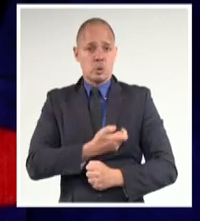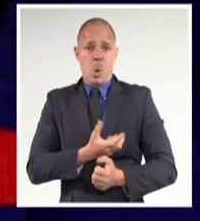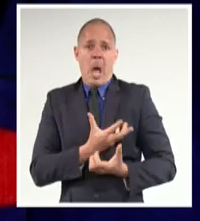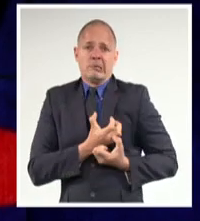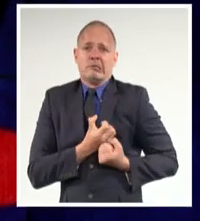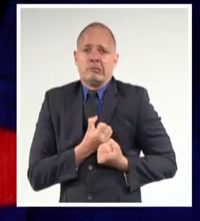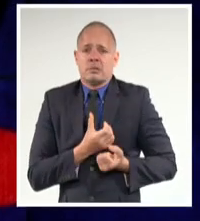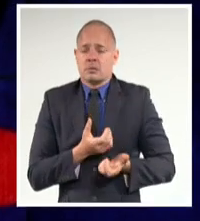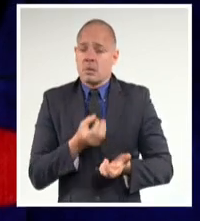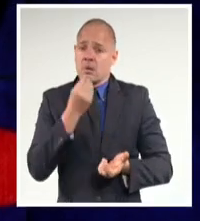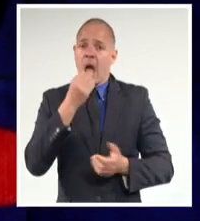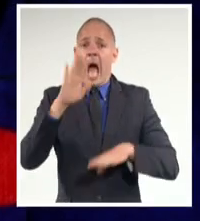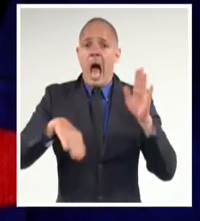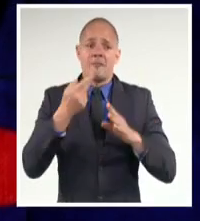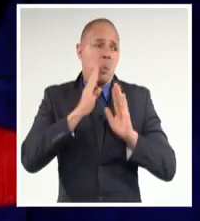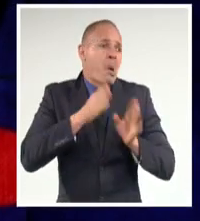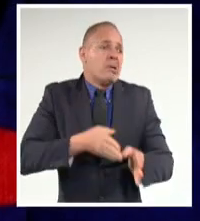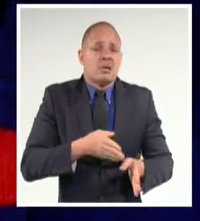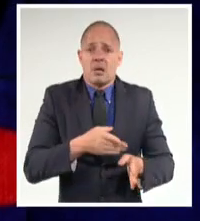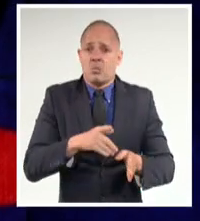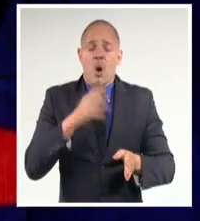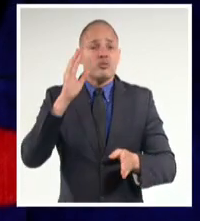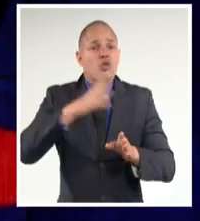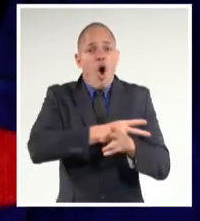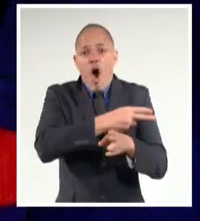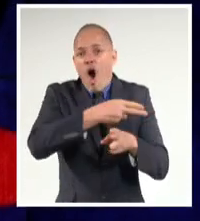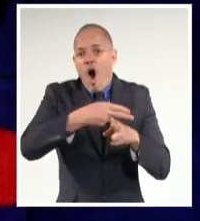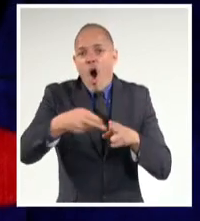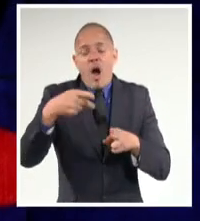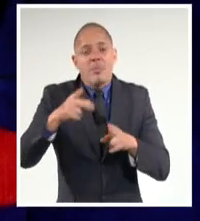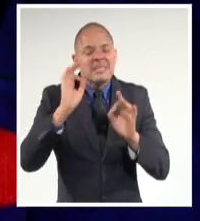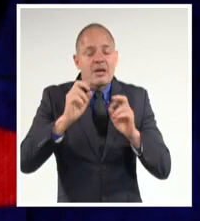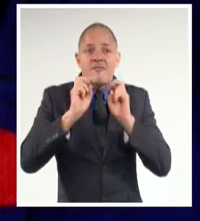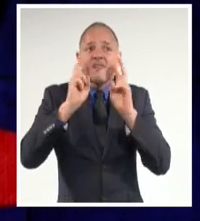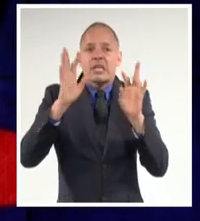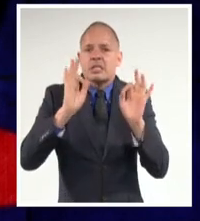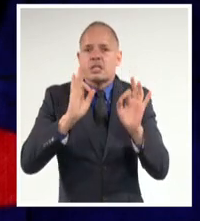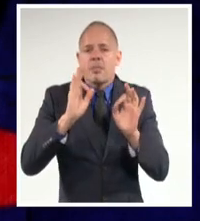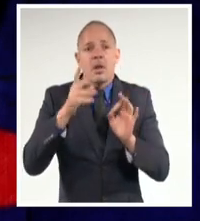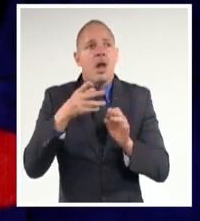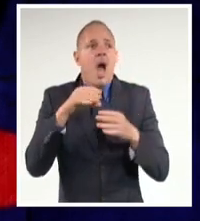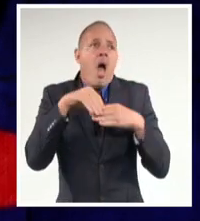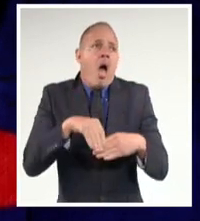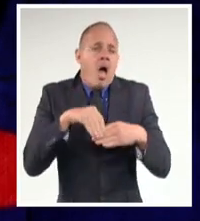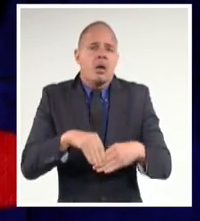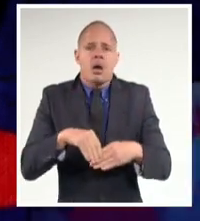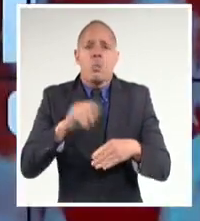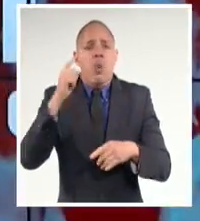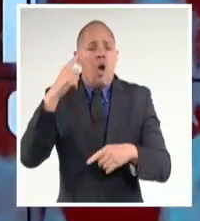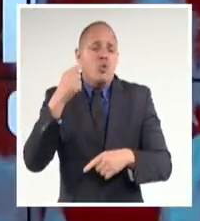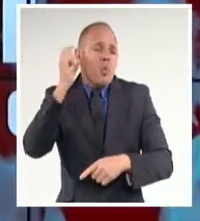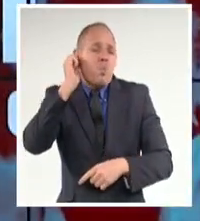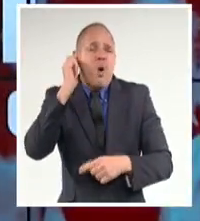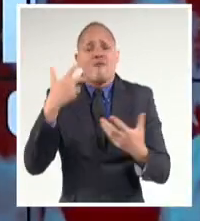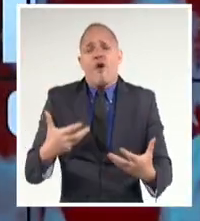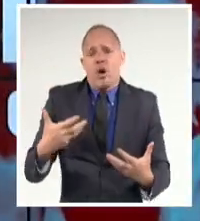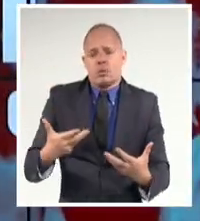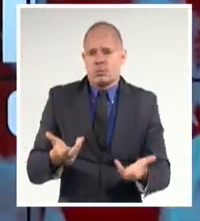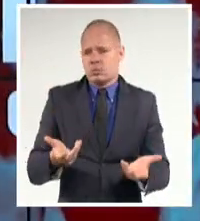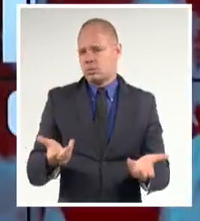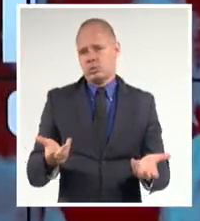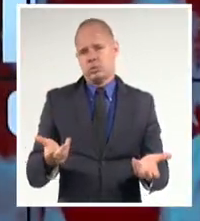murieron sin decir nada porque para ellas era parte de su condición de ser mujeres. Hoy se habla más así,